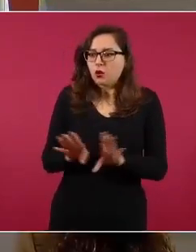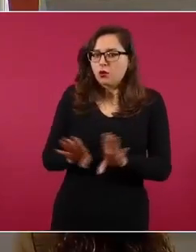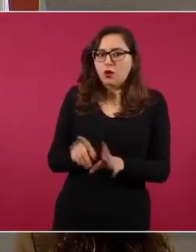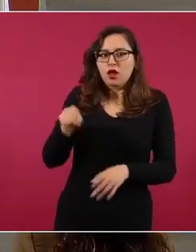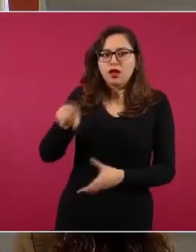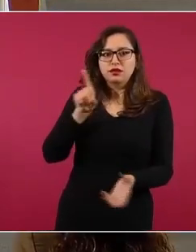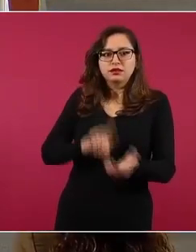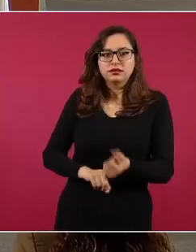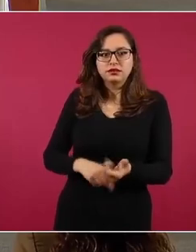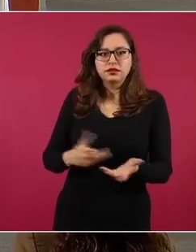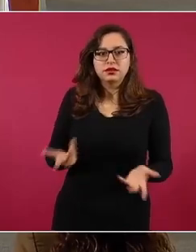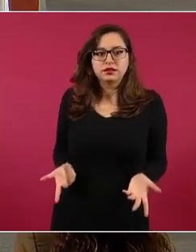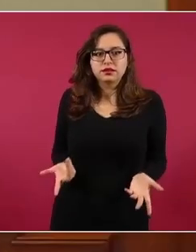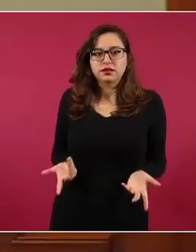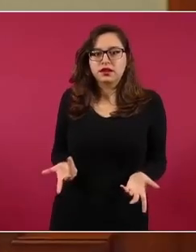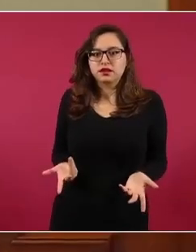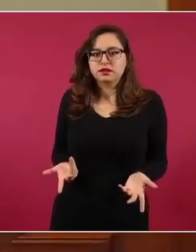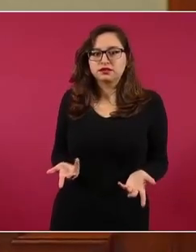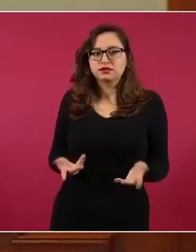¿Eh?